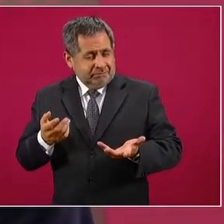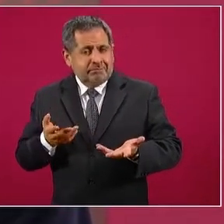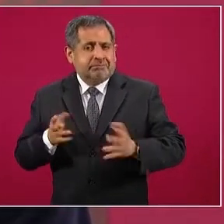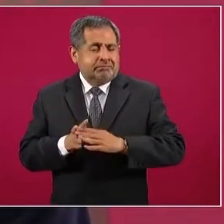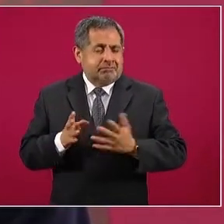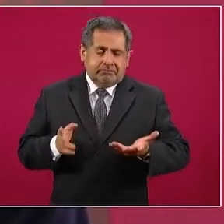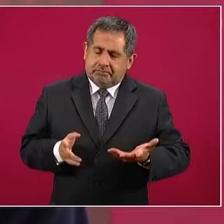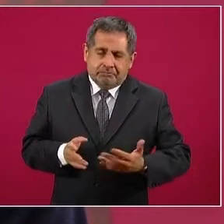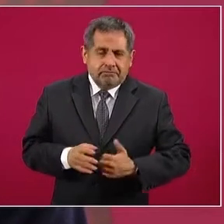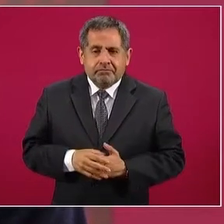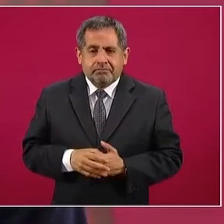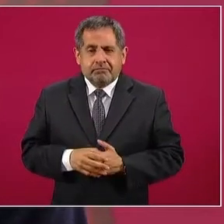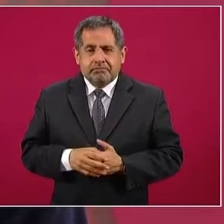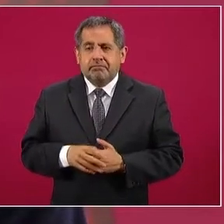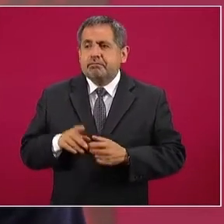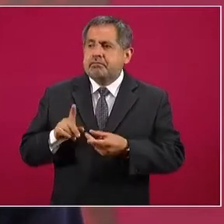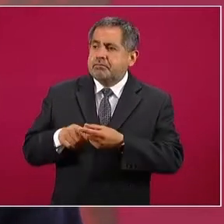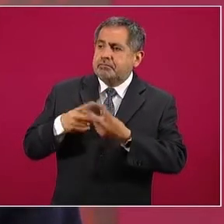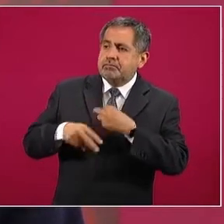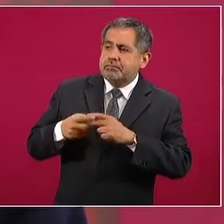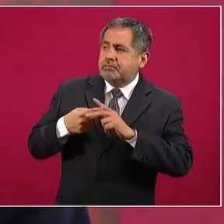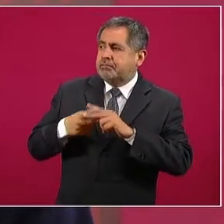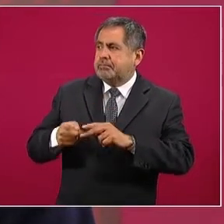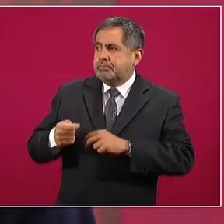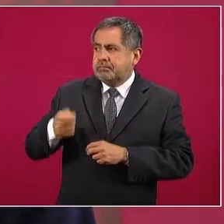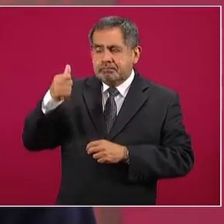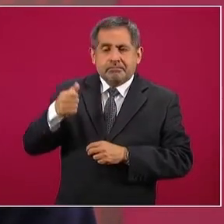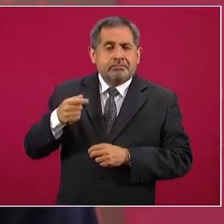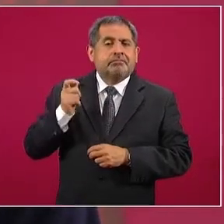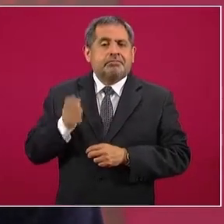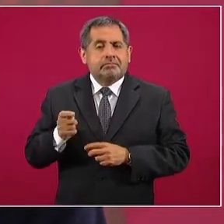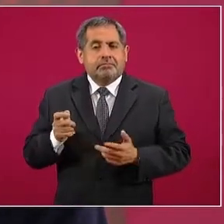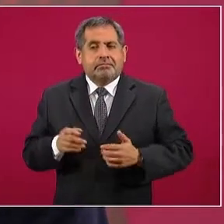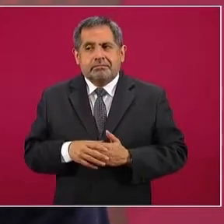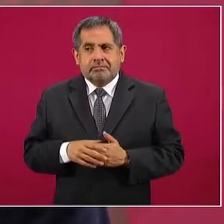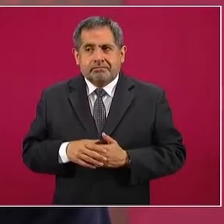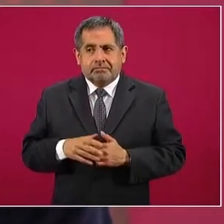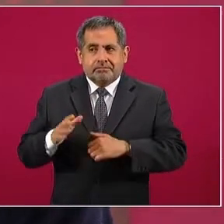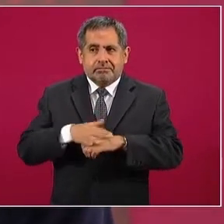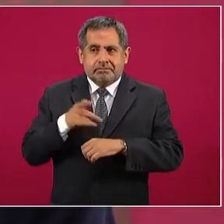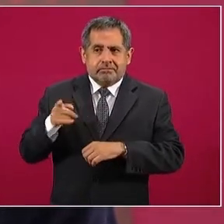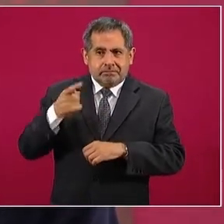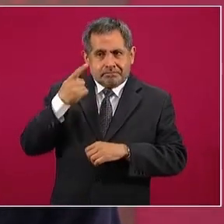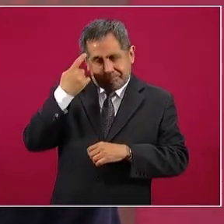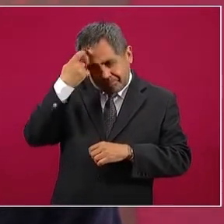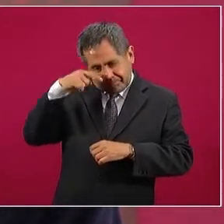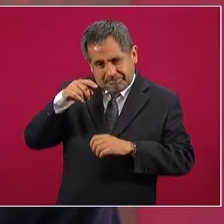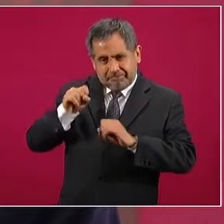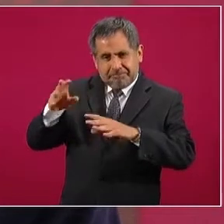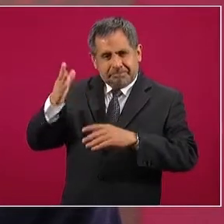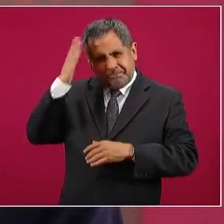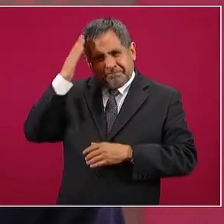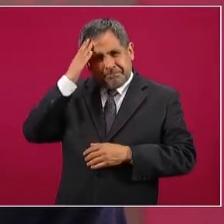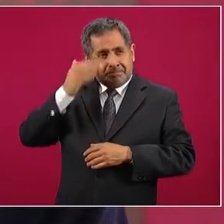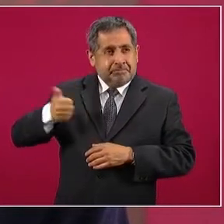originan porque se toleran desde arriba.